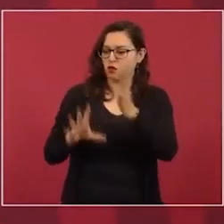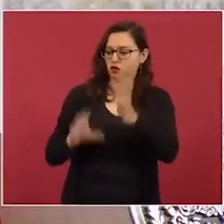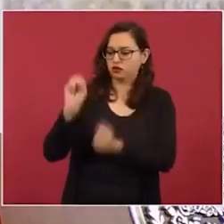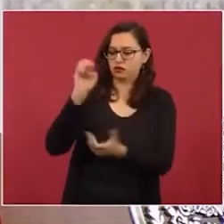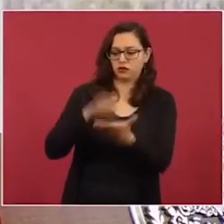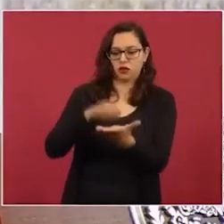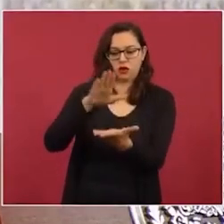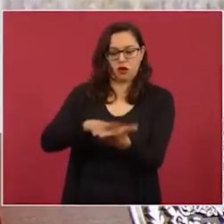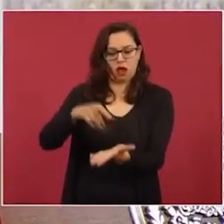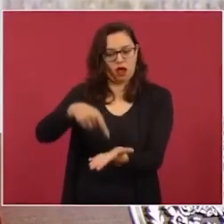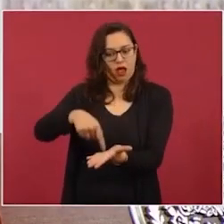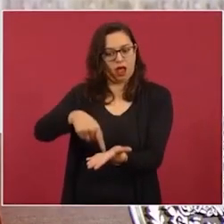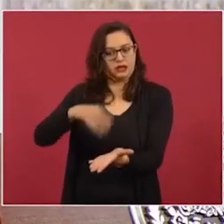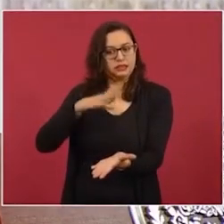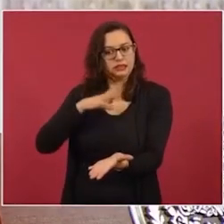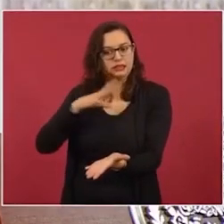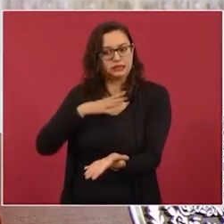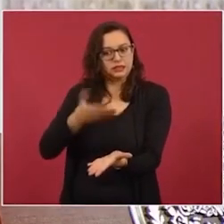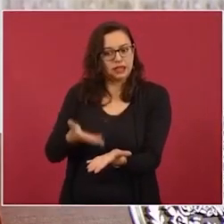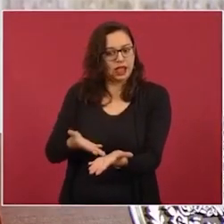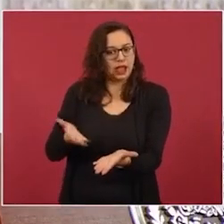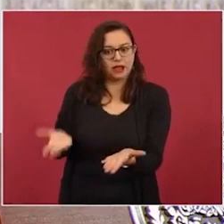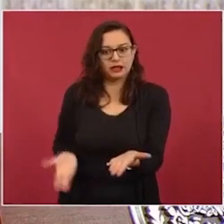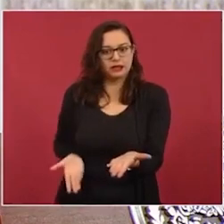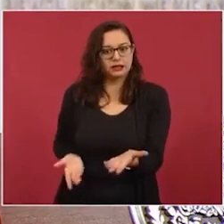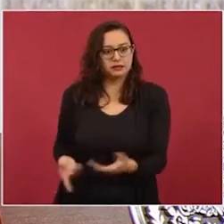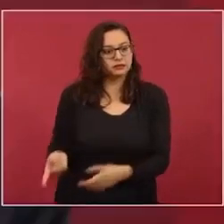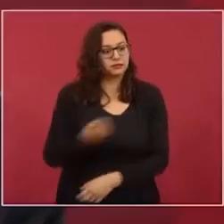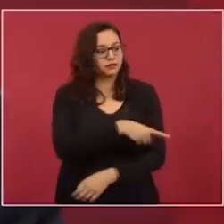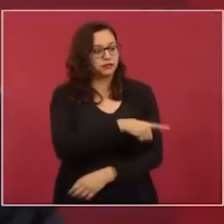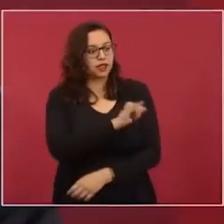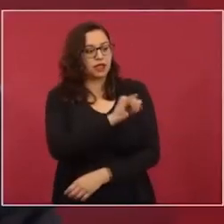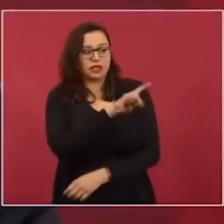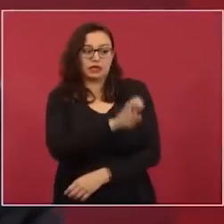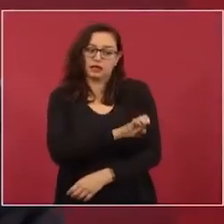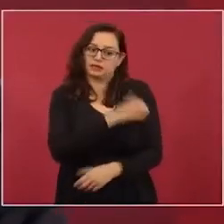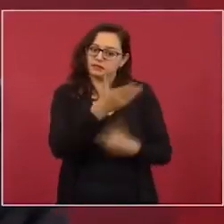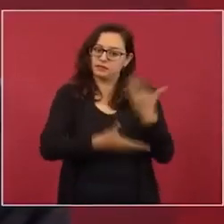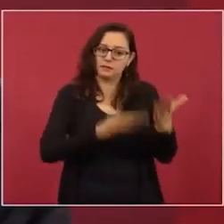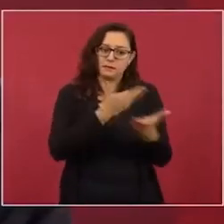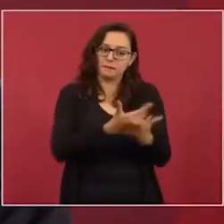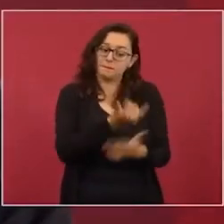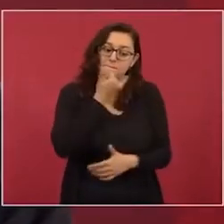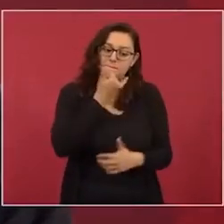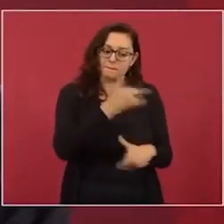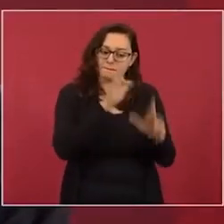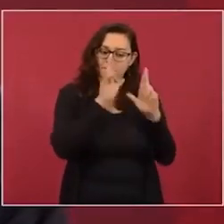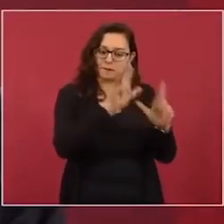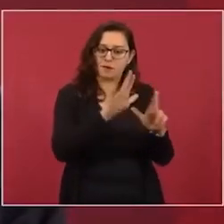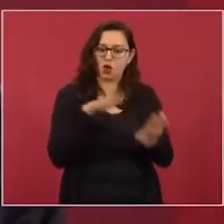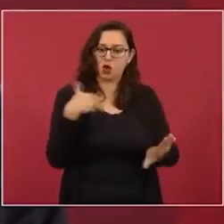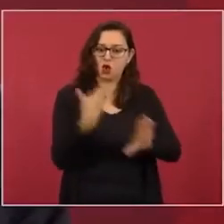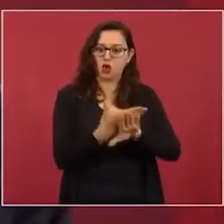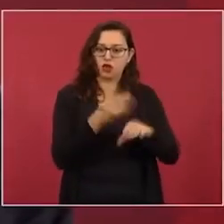con todo respeto, sin el ánimo de polemizar,